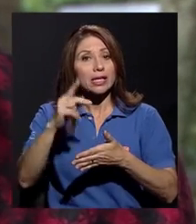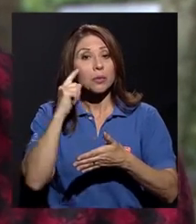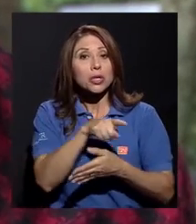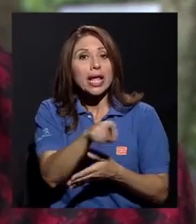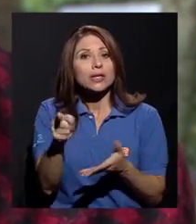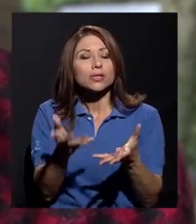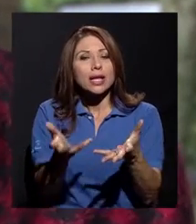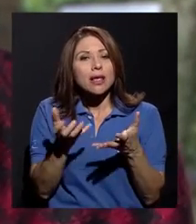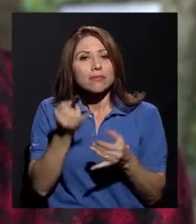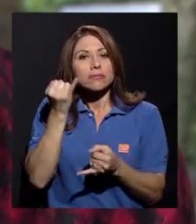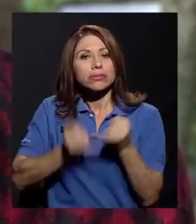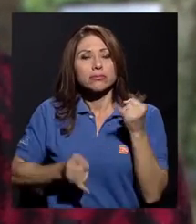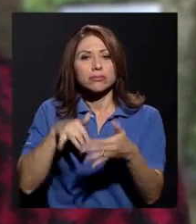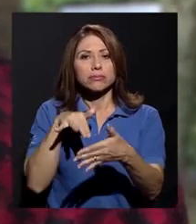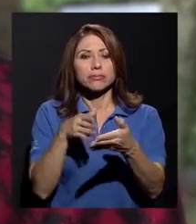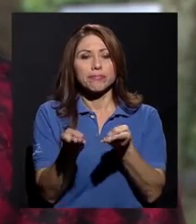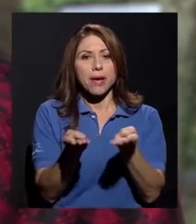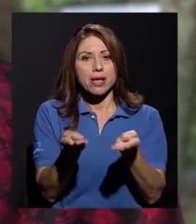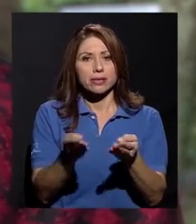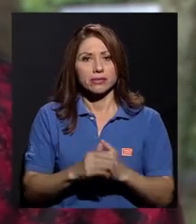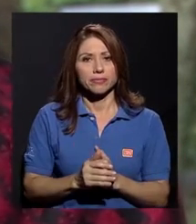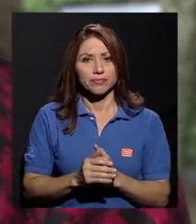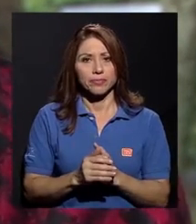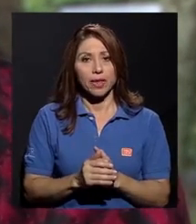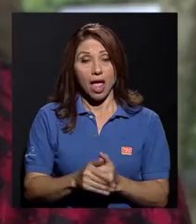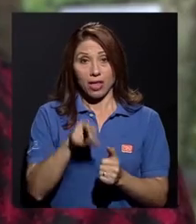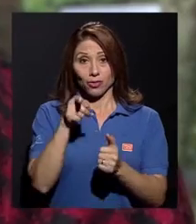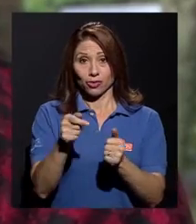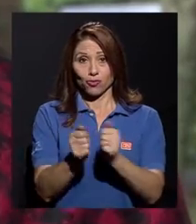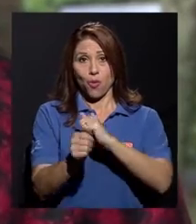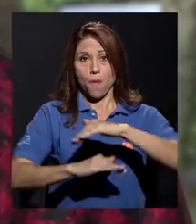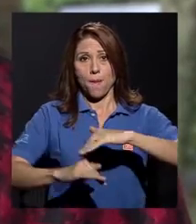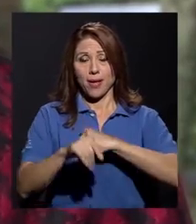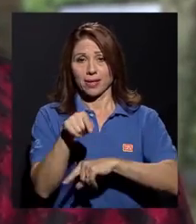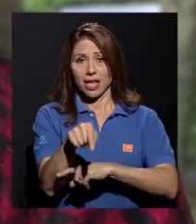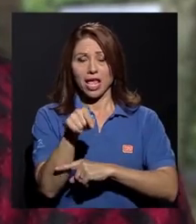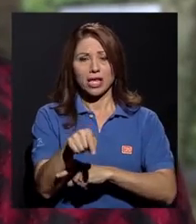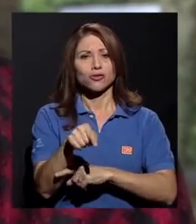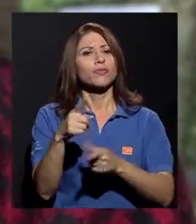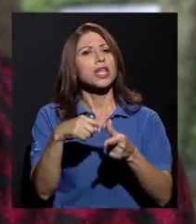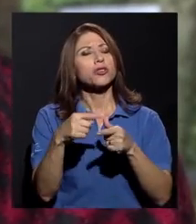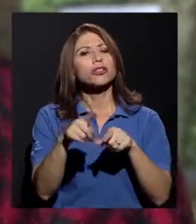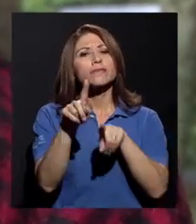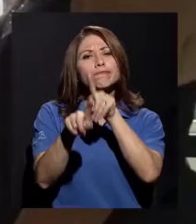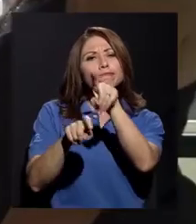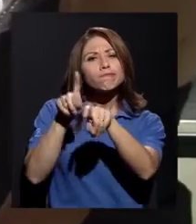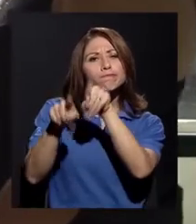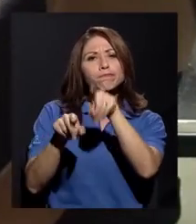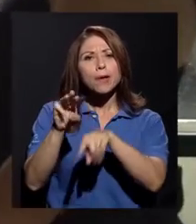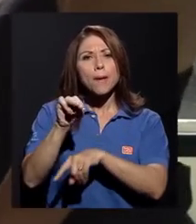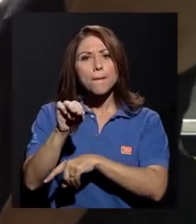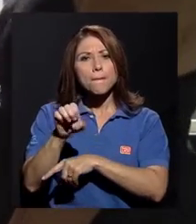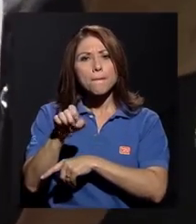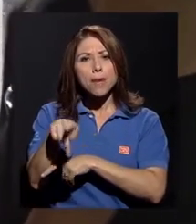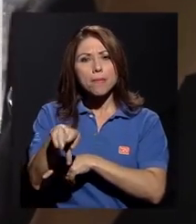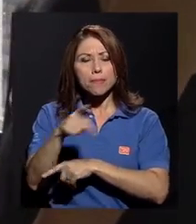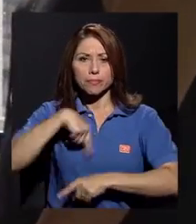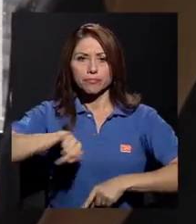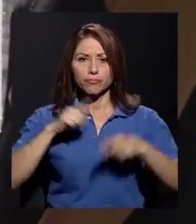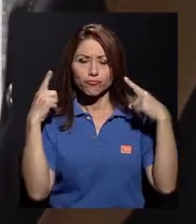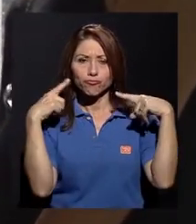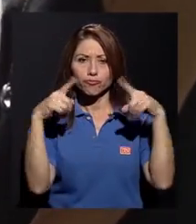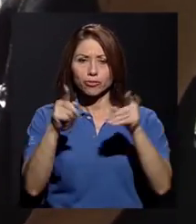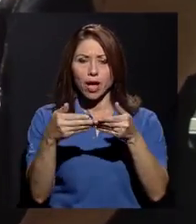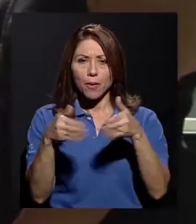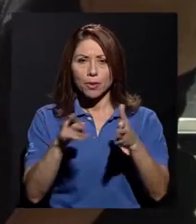concluir los estudios de bachillerato. Entonces, partir de eso, se consultó con el MEP y logramos abrir el